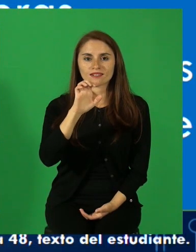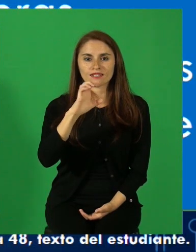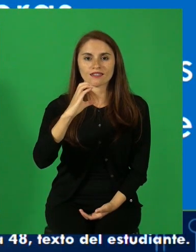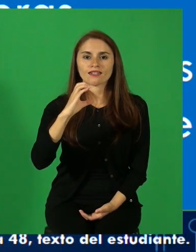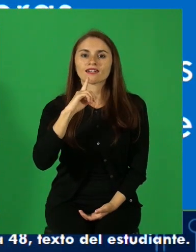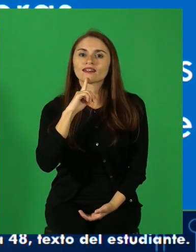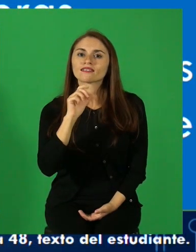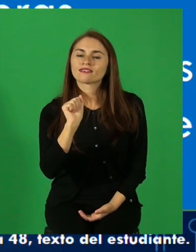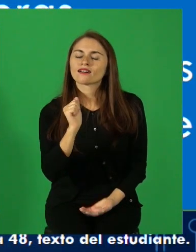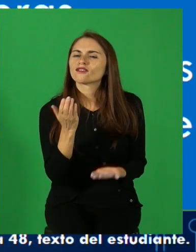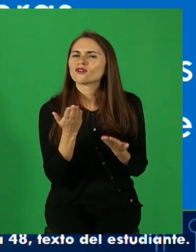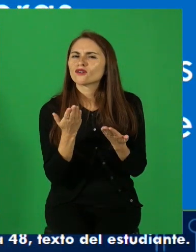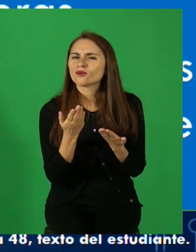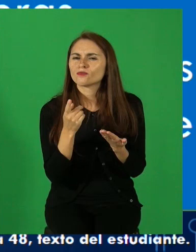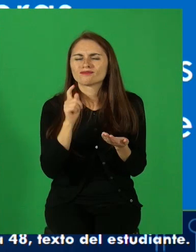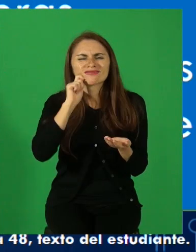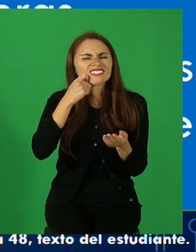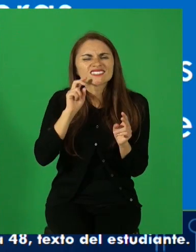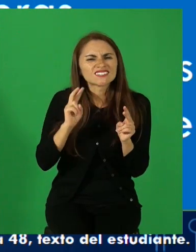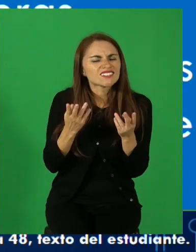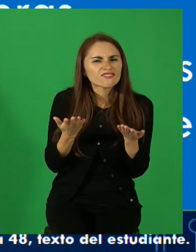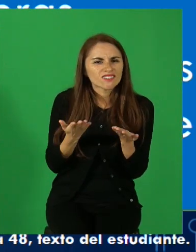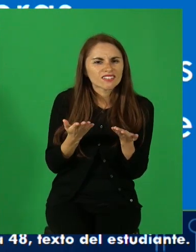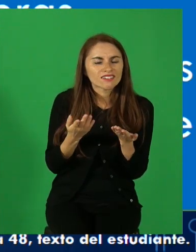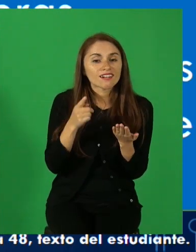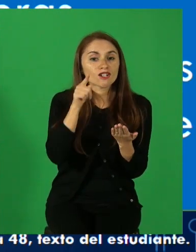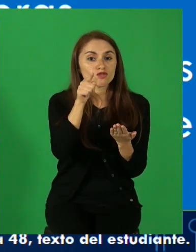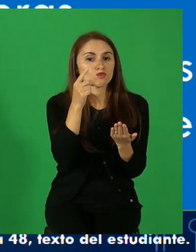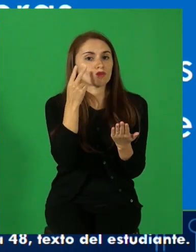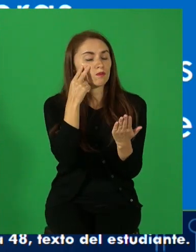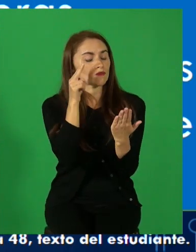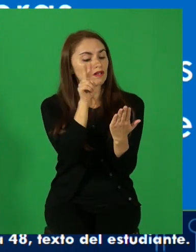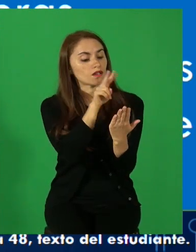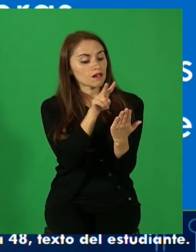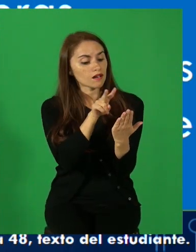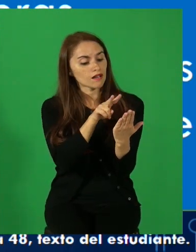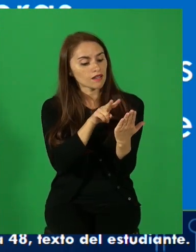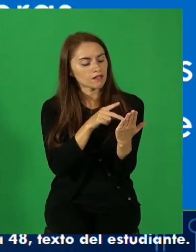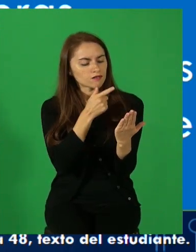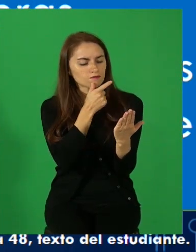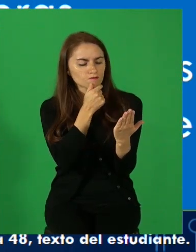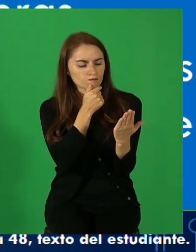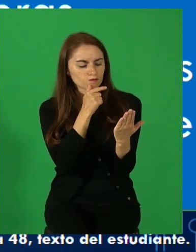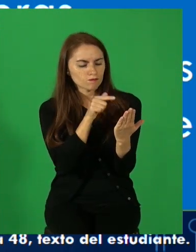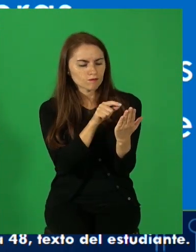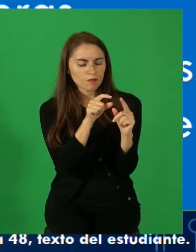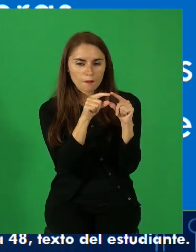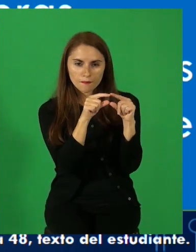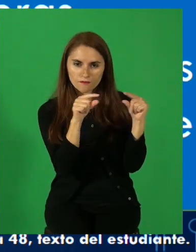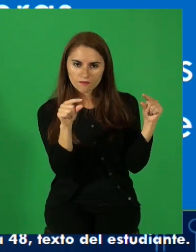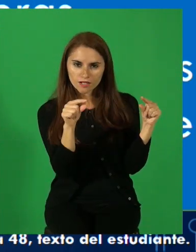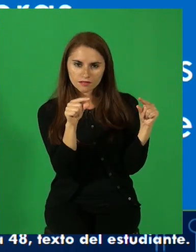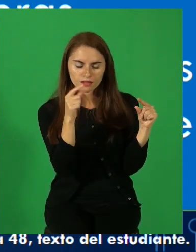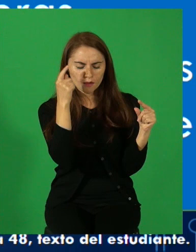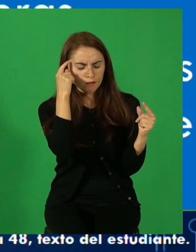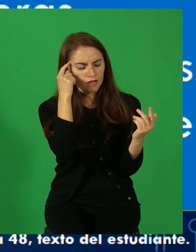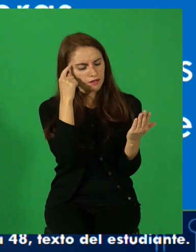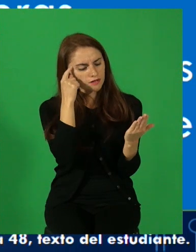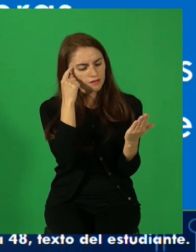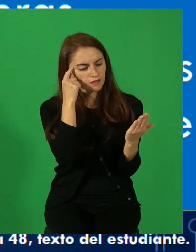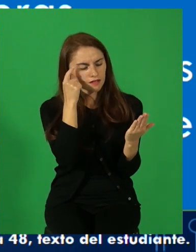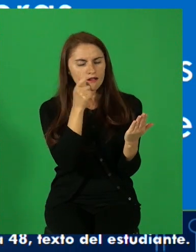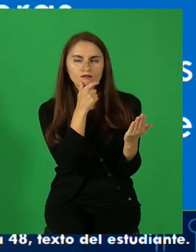manera indirecta significa que tú, como lector, vas a inferir cómo es el